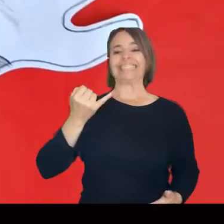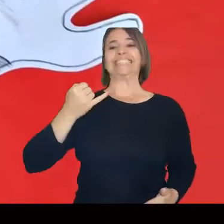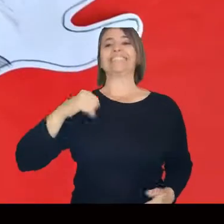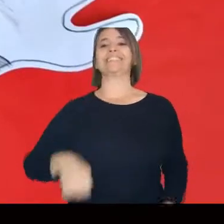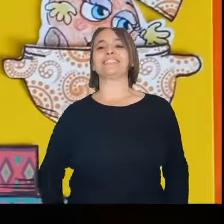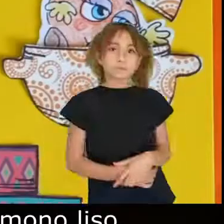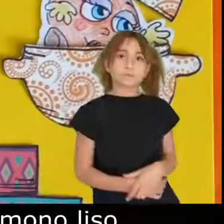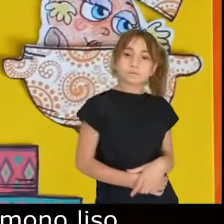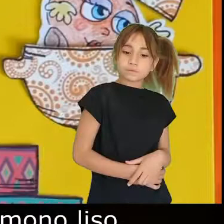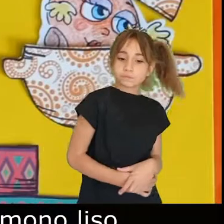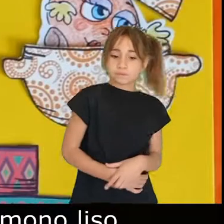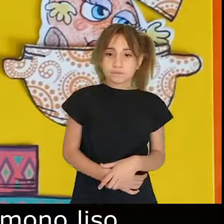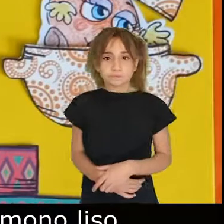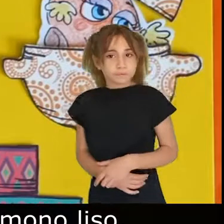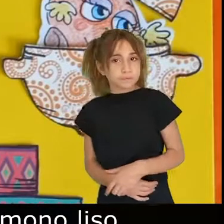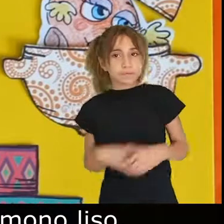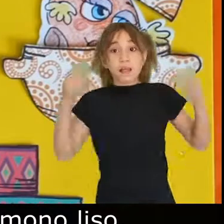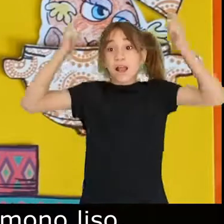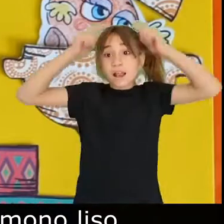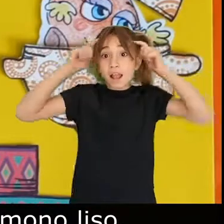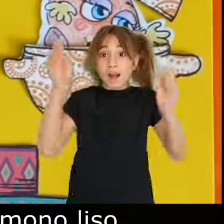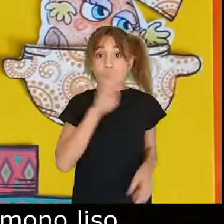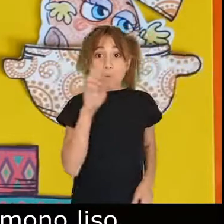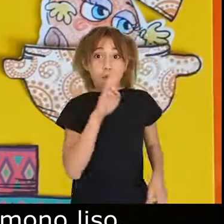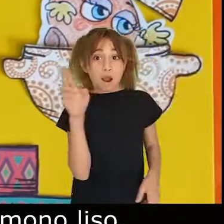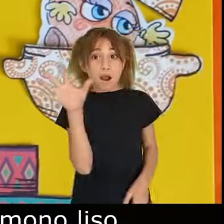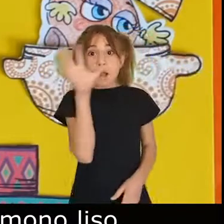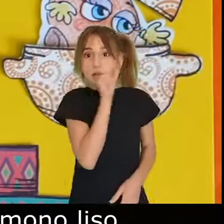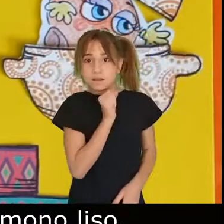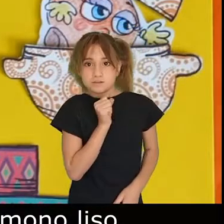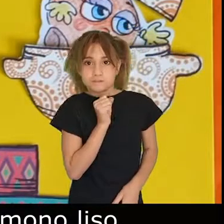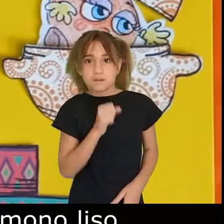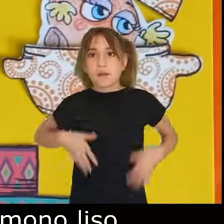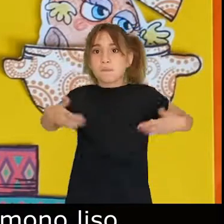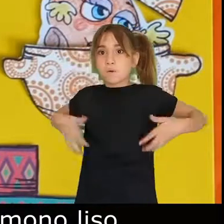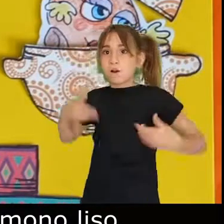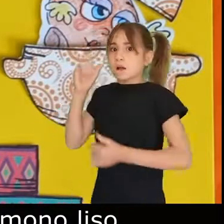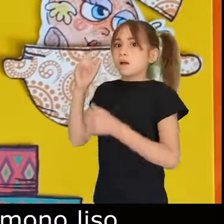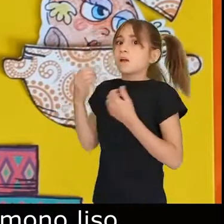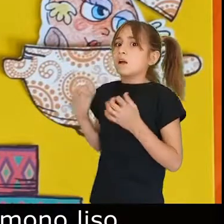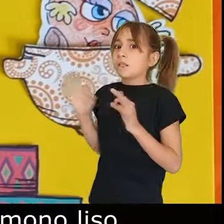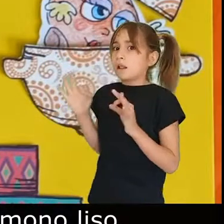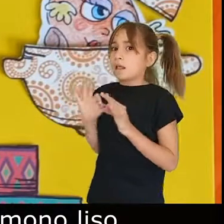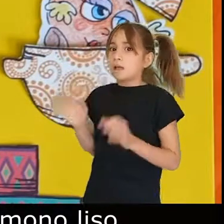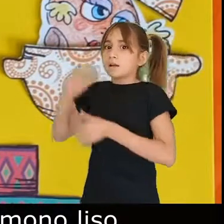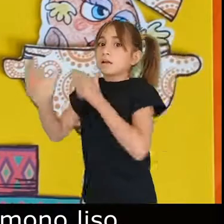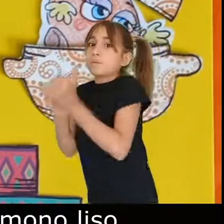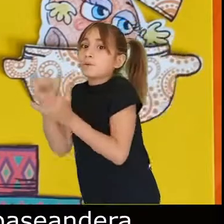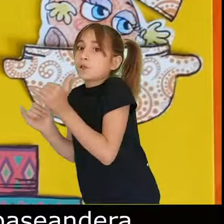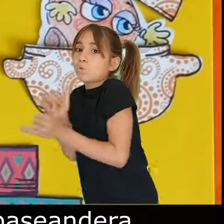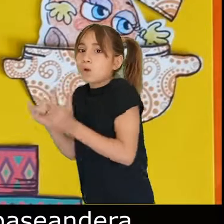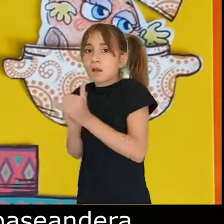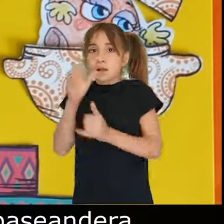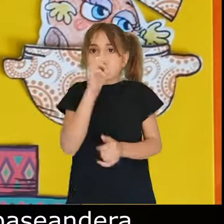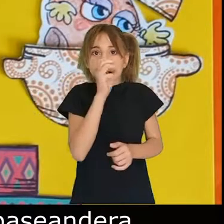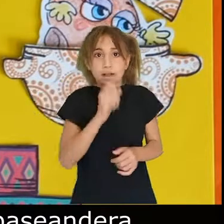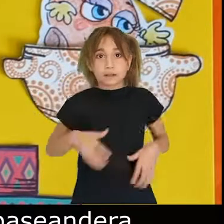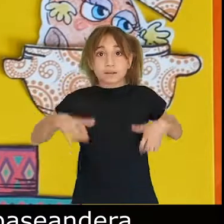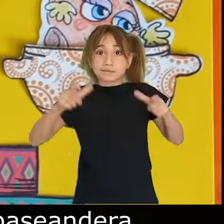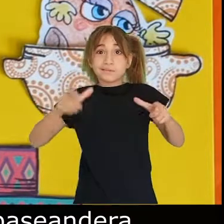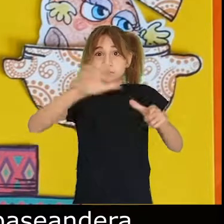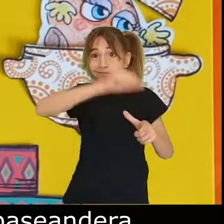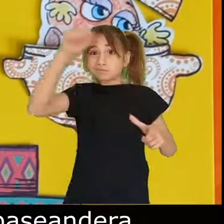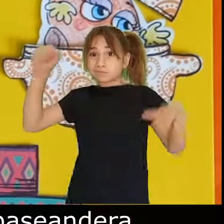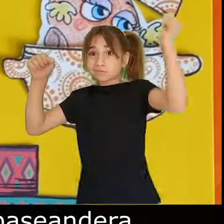Y la reina sin permiso Del valiente Monoliso Escondió en una